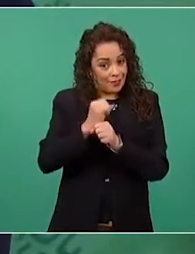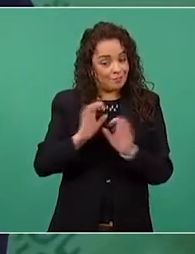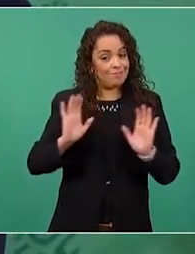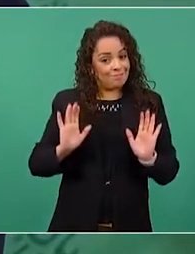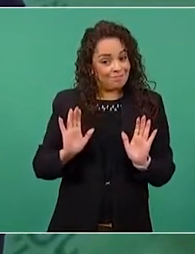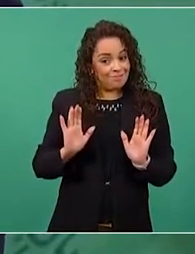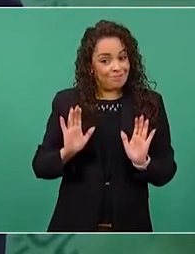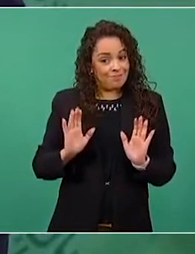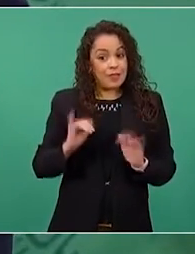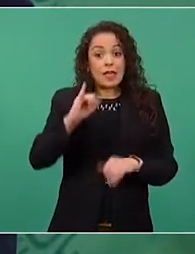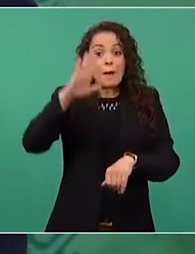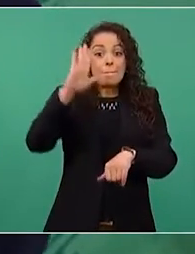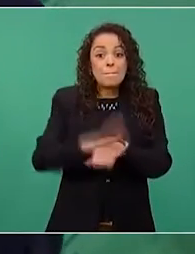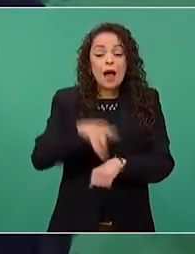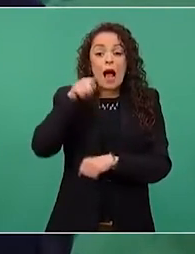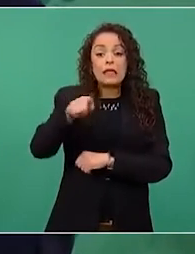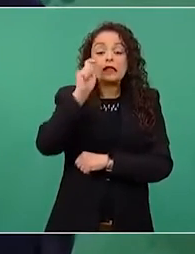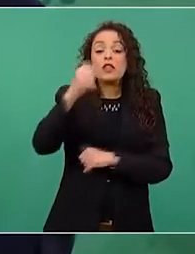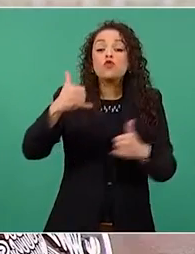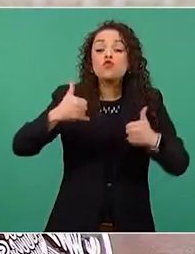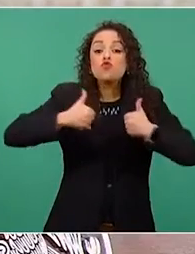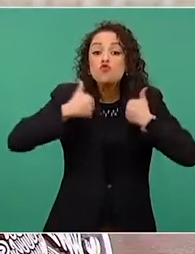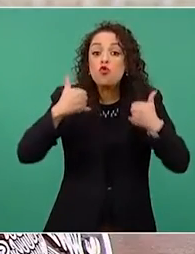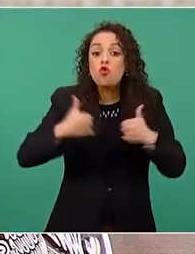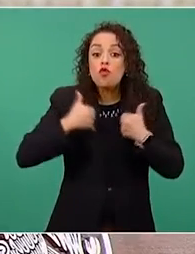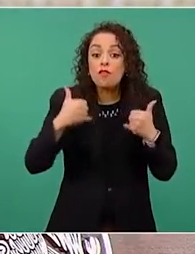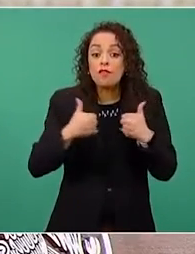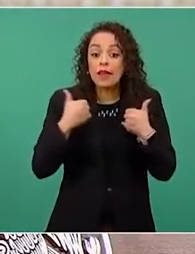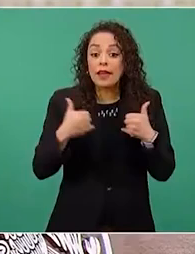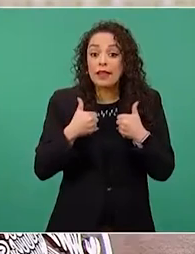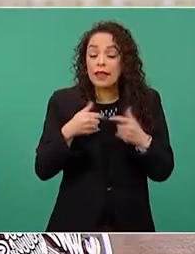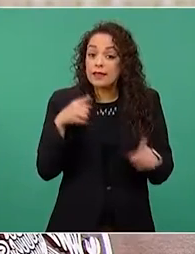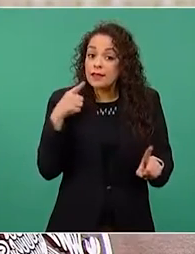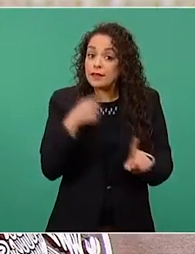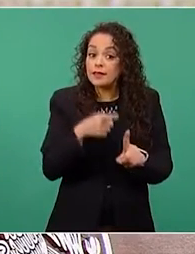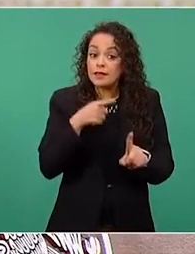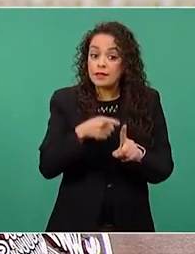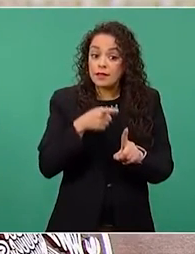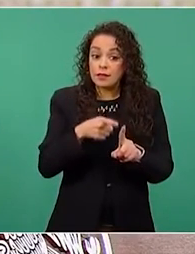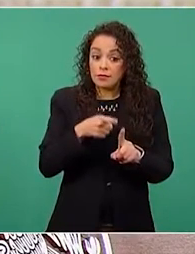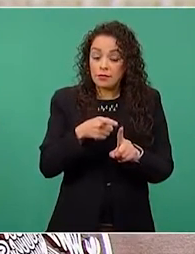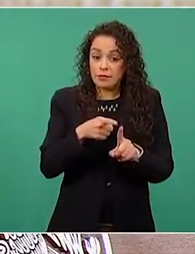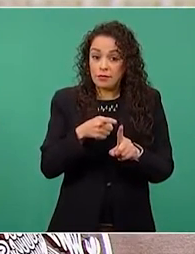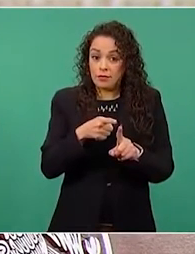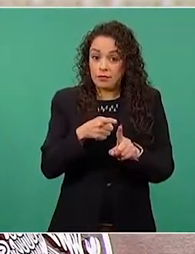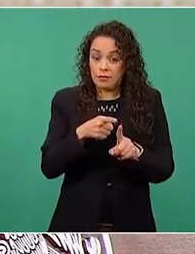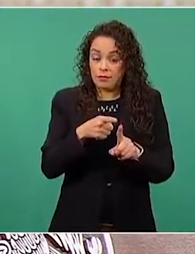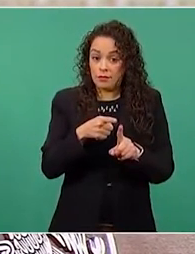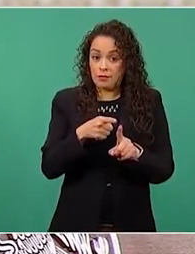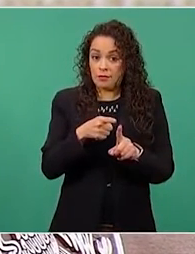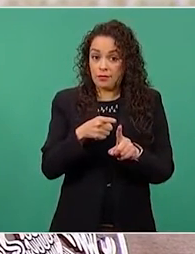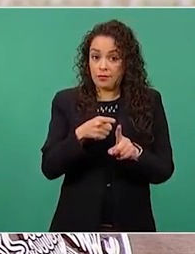para los jóvenes, antes se hacían operaciones